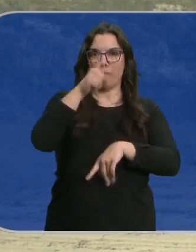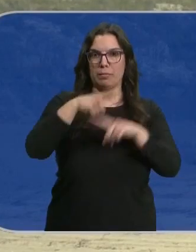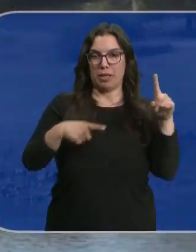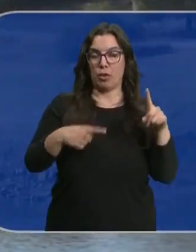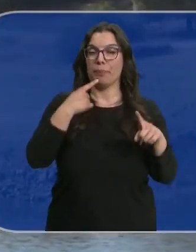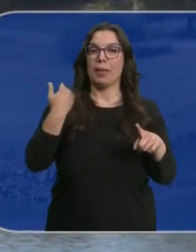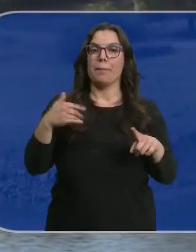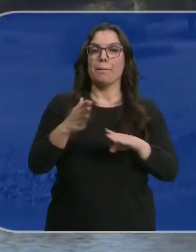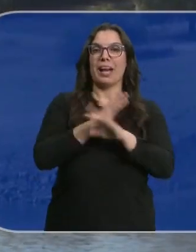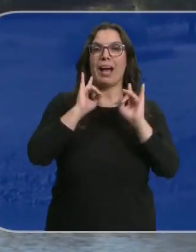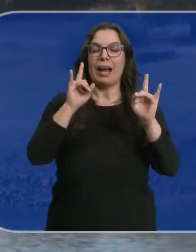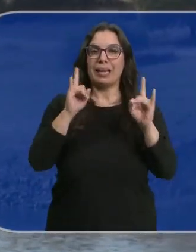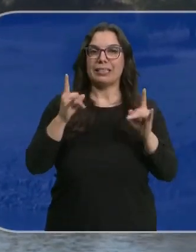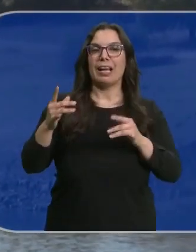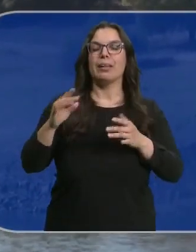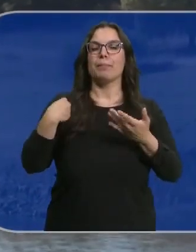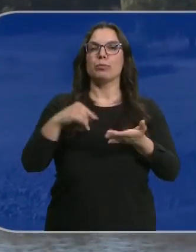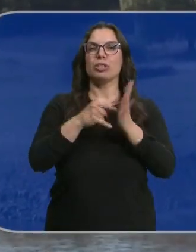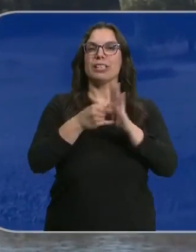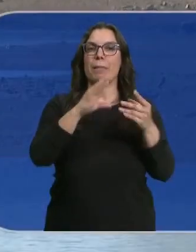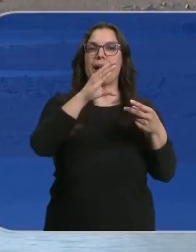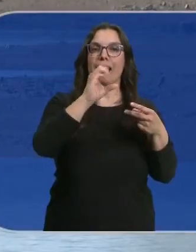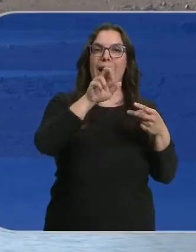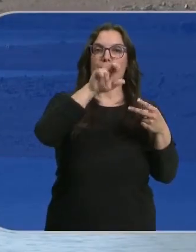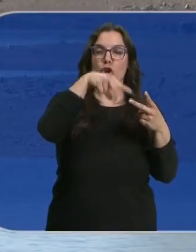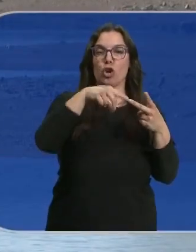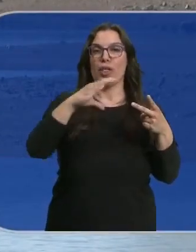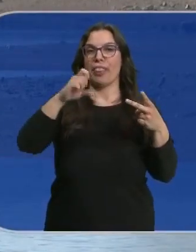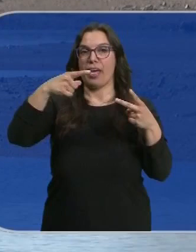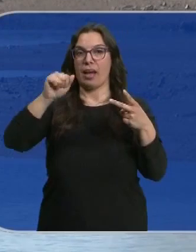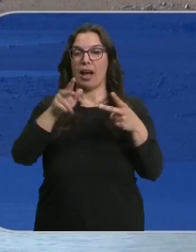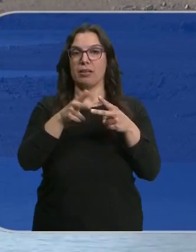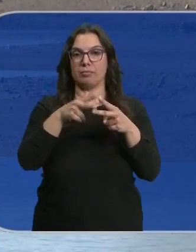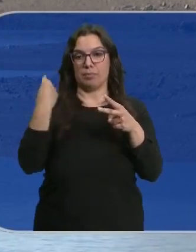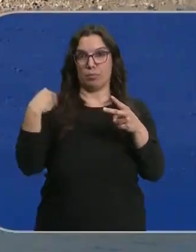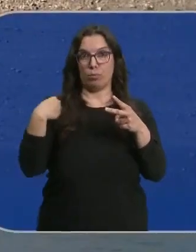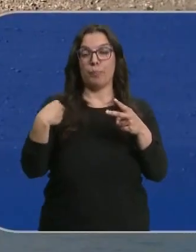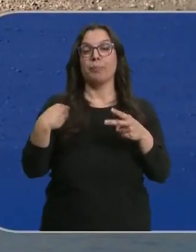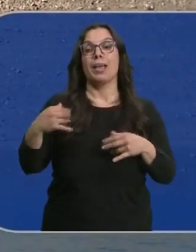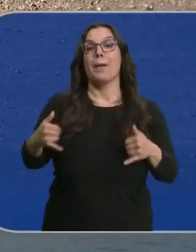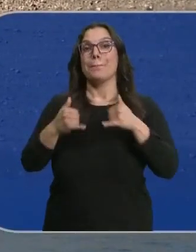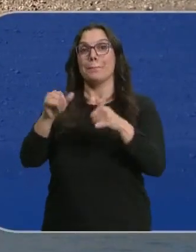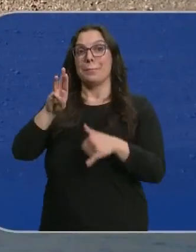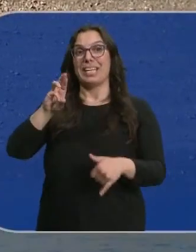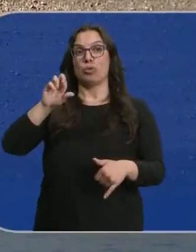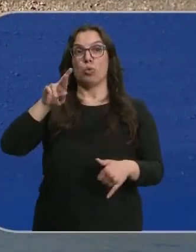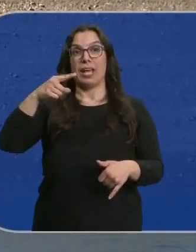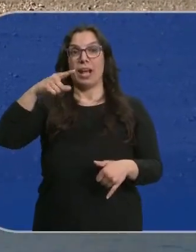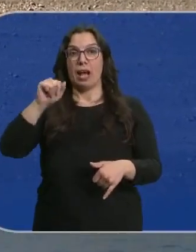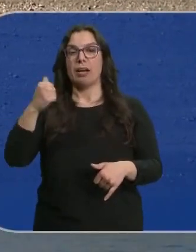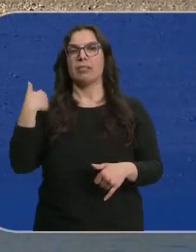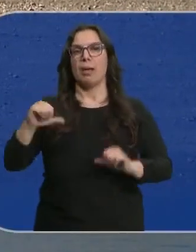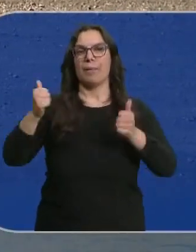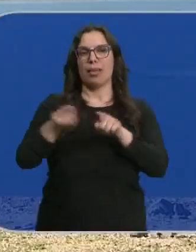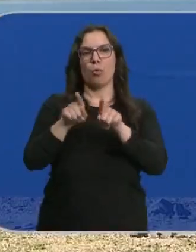-alerta en los sistemas del Carrión y del CEGA, en el que ya están en el Bajo Duero y en Torío Bernesga. En Pisuerga ya han pasado a la fase de